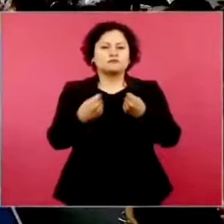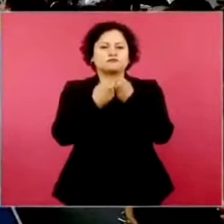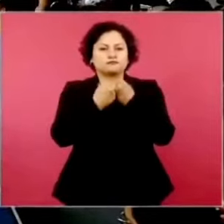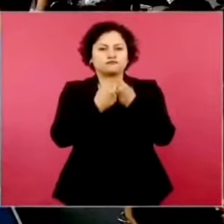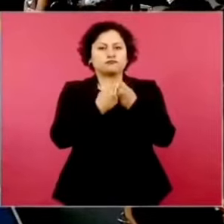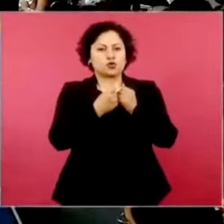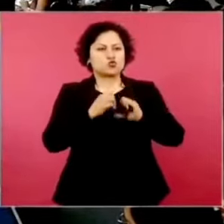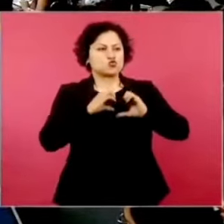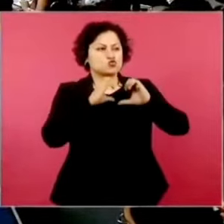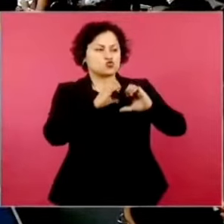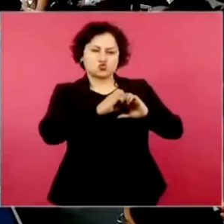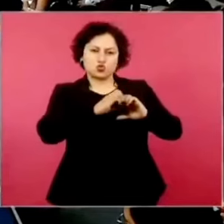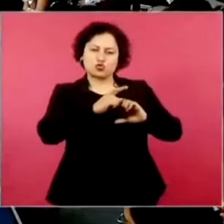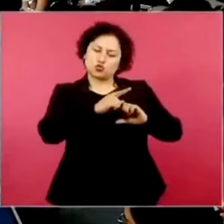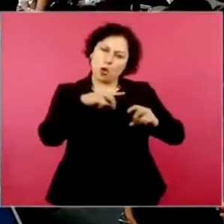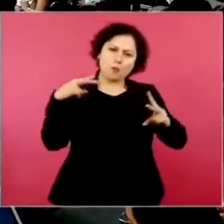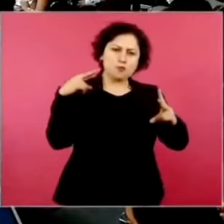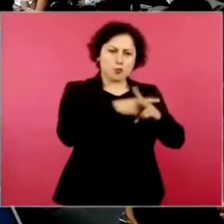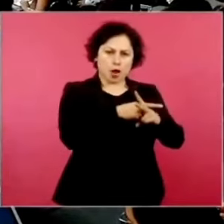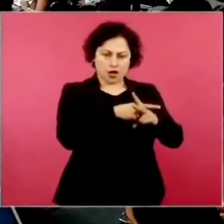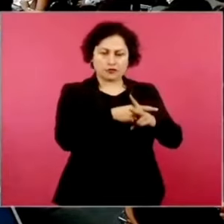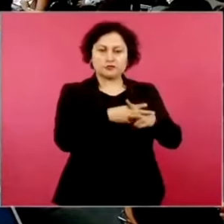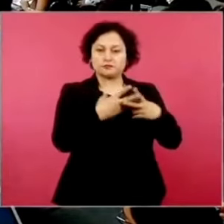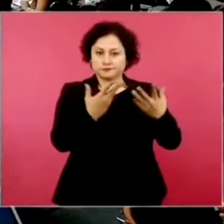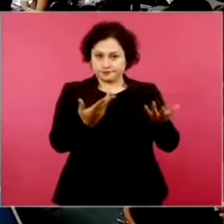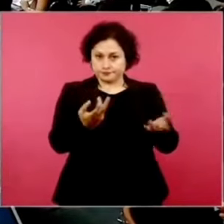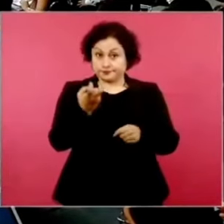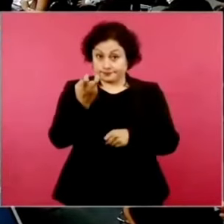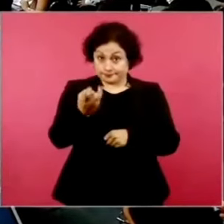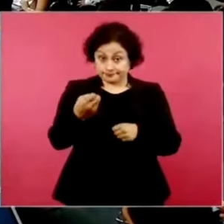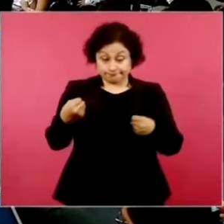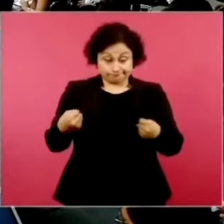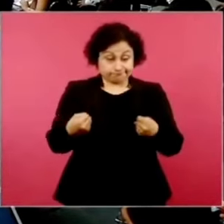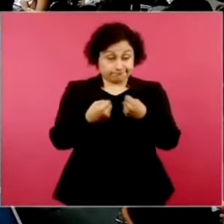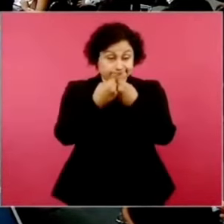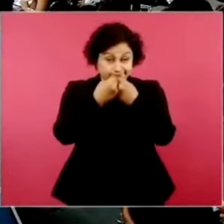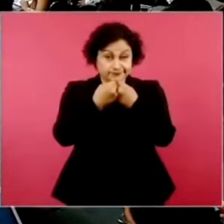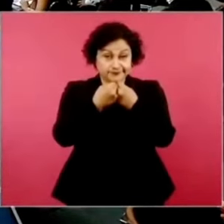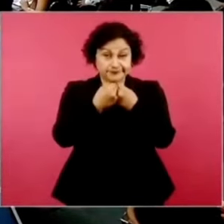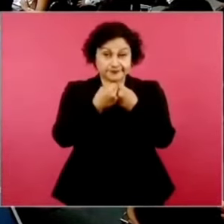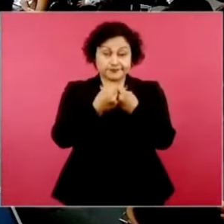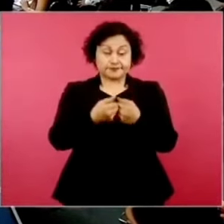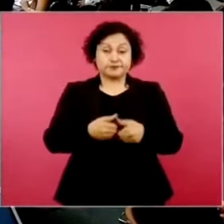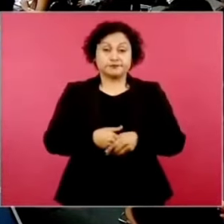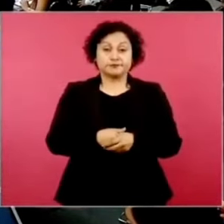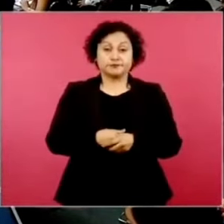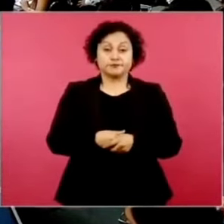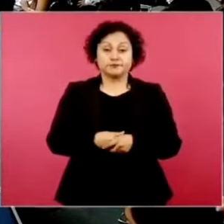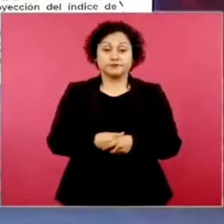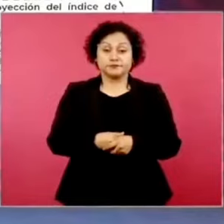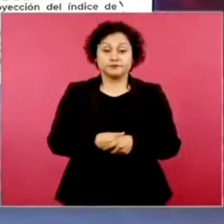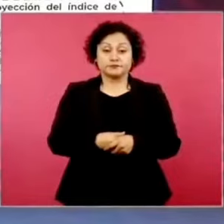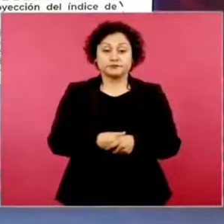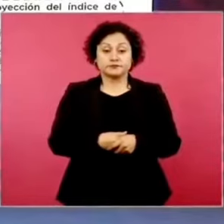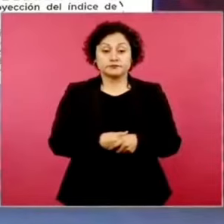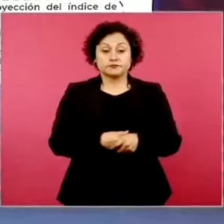Miren, en esos enfrentamientos, estos son